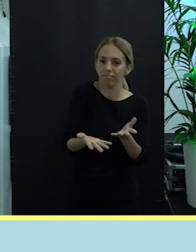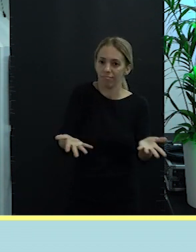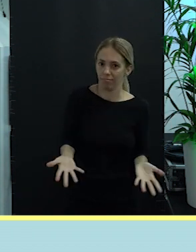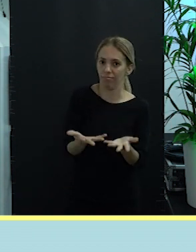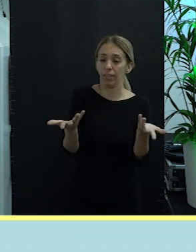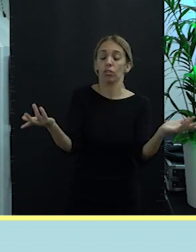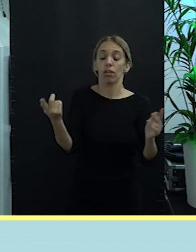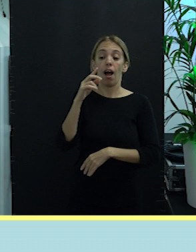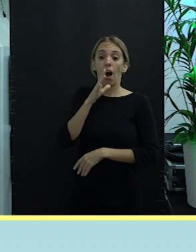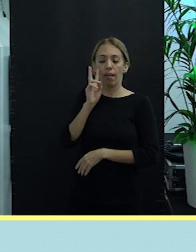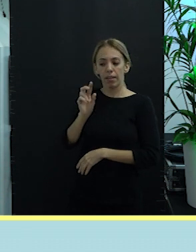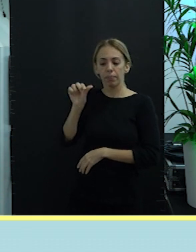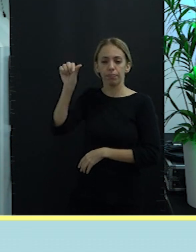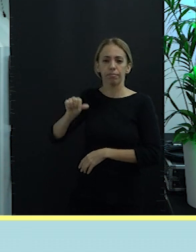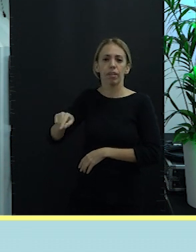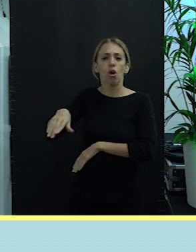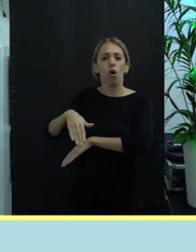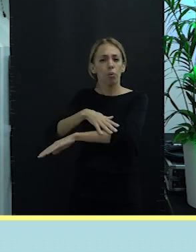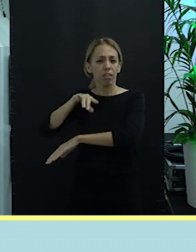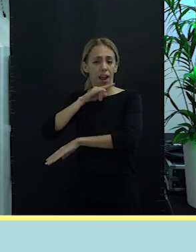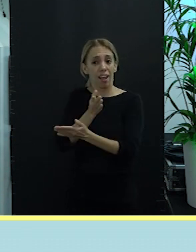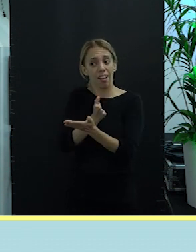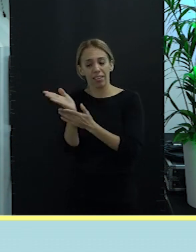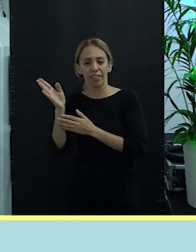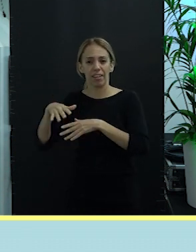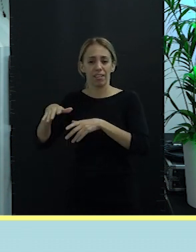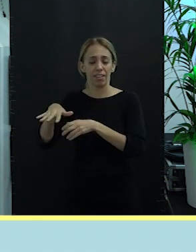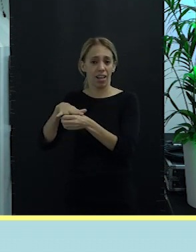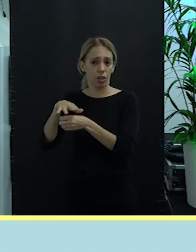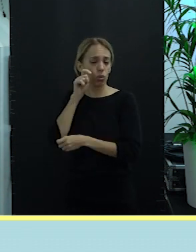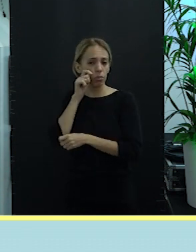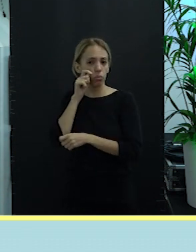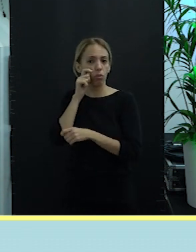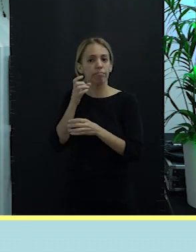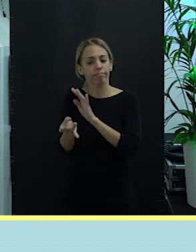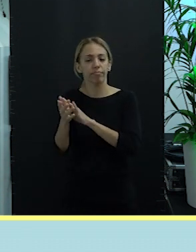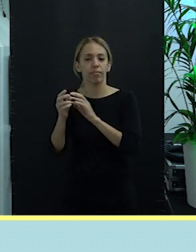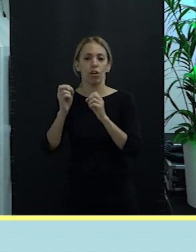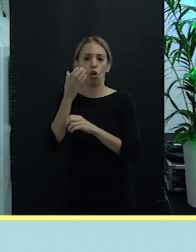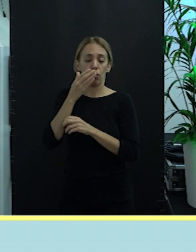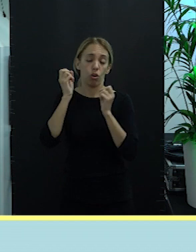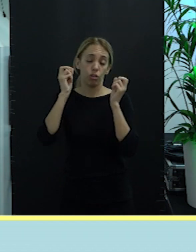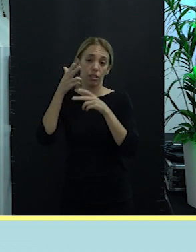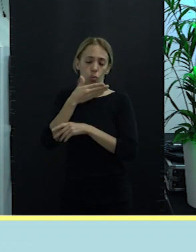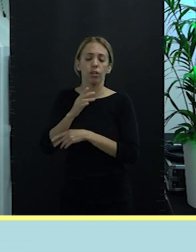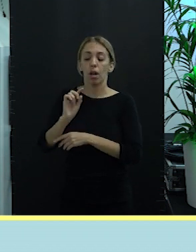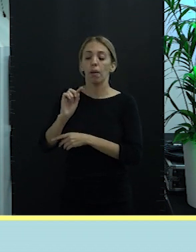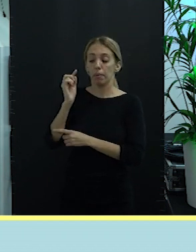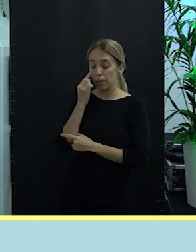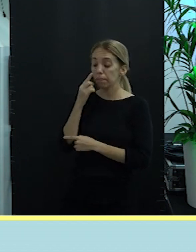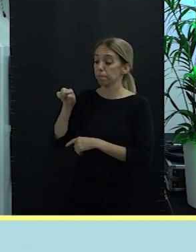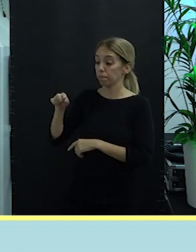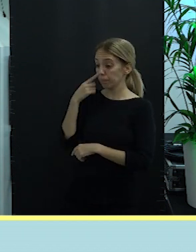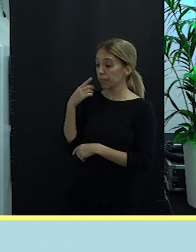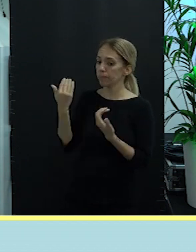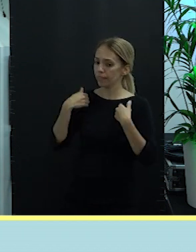qué ha hecho el gobierno de Canarias a través de la Consejería de Turismo a través de este instrumento que es Hoteles Escuela. Lo primero que fue, fue, oye, hemos identificado las qualis,